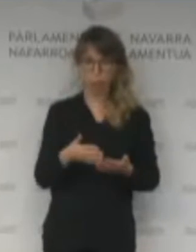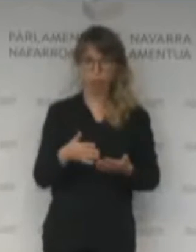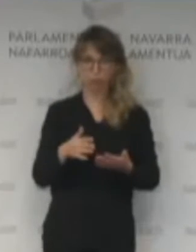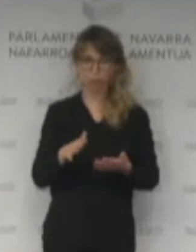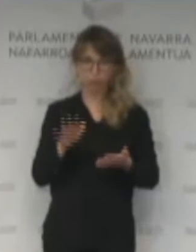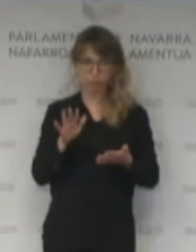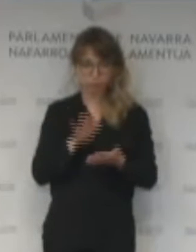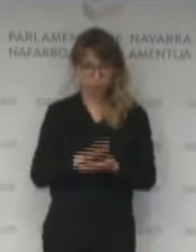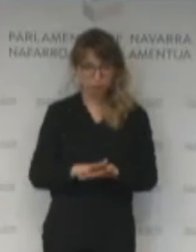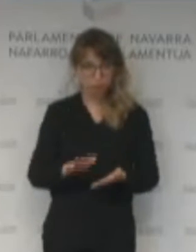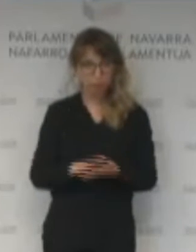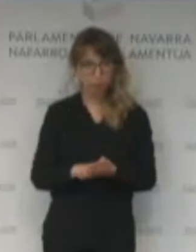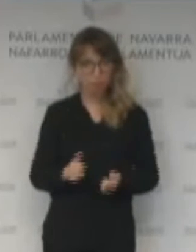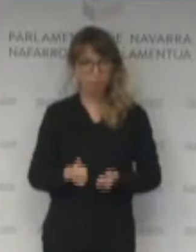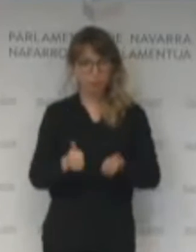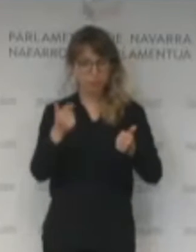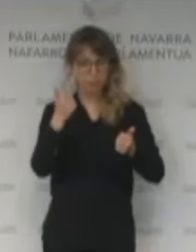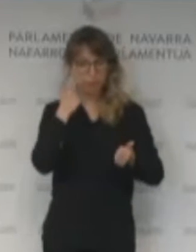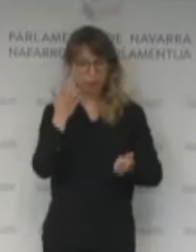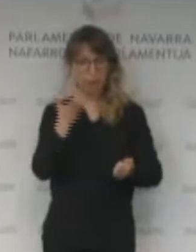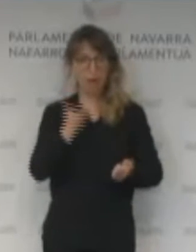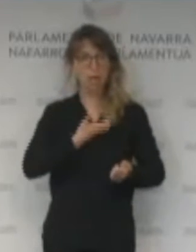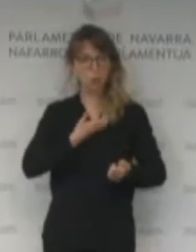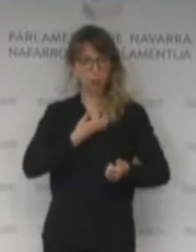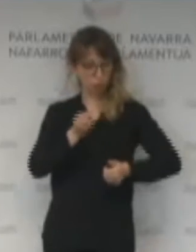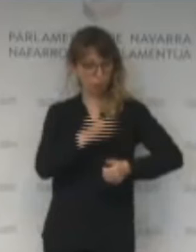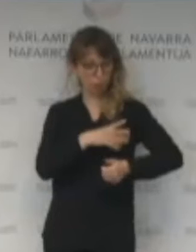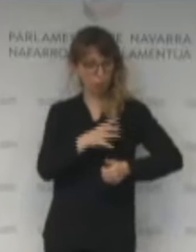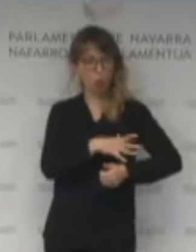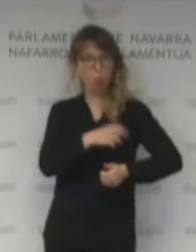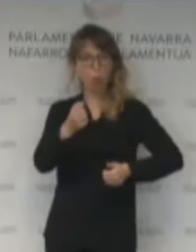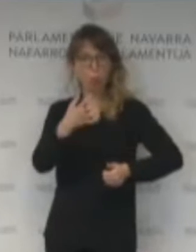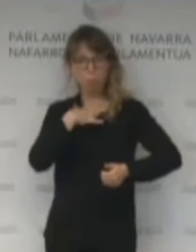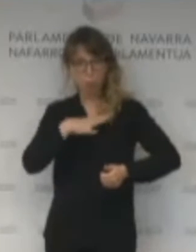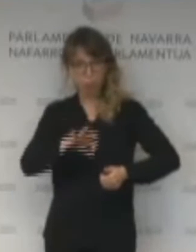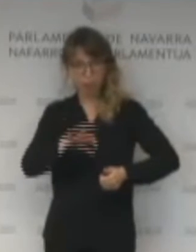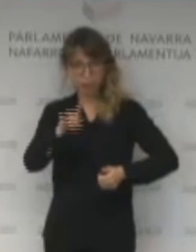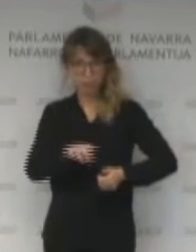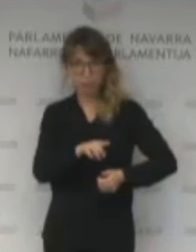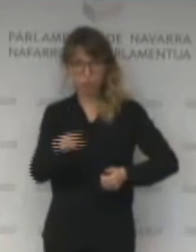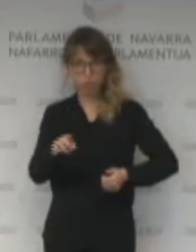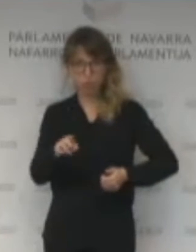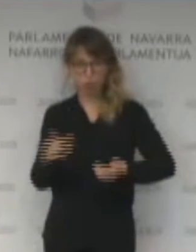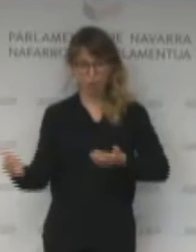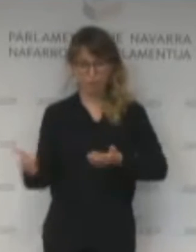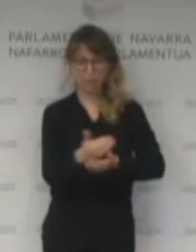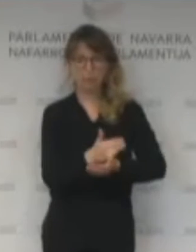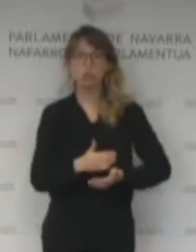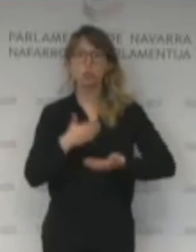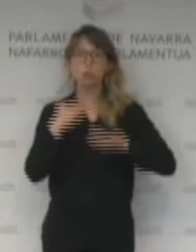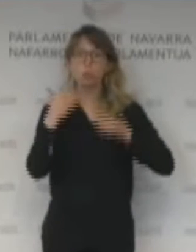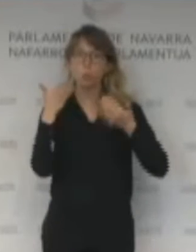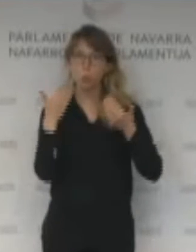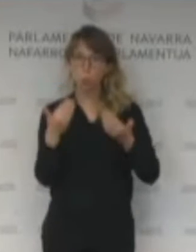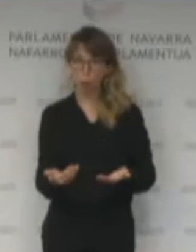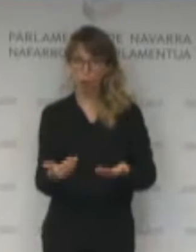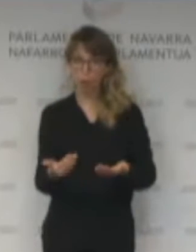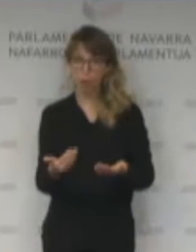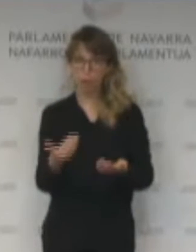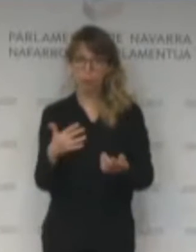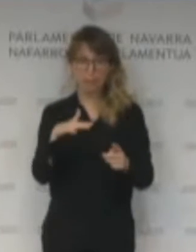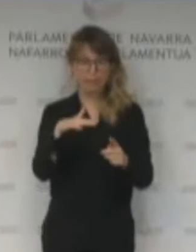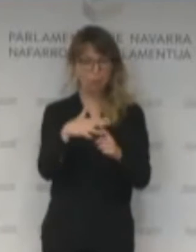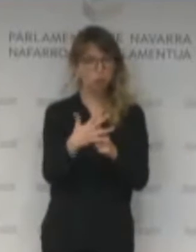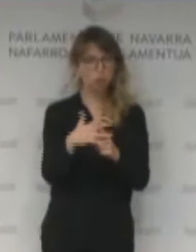si se va a permitir a los ayuntamientos o no utilizar sus remanentes, si vamos a tener que ingresos o cómo se van a tener que acometer las cuestiones,